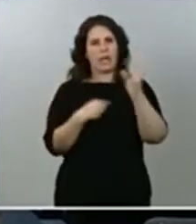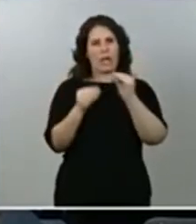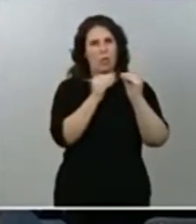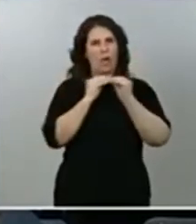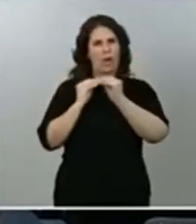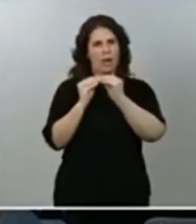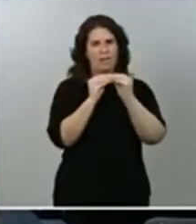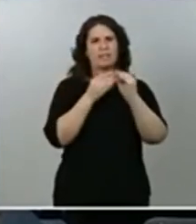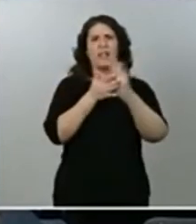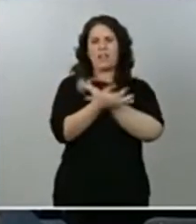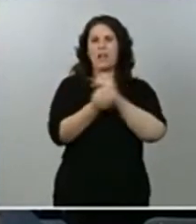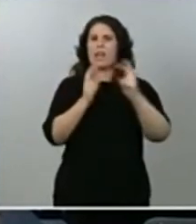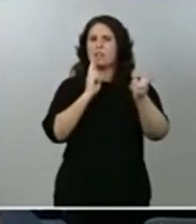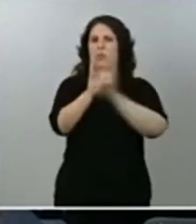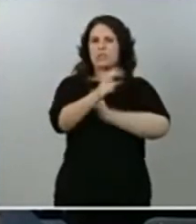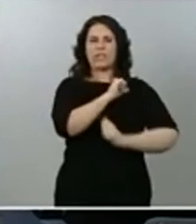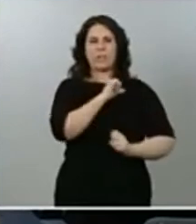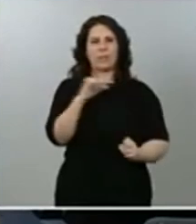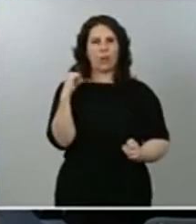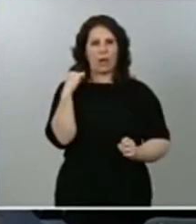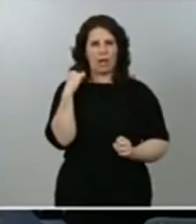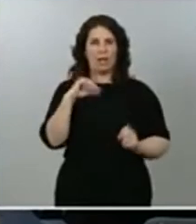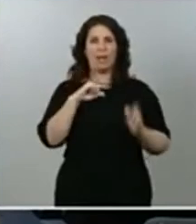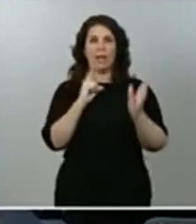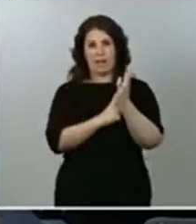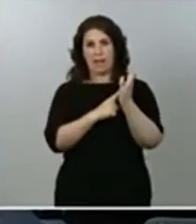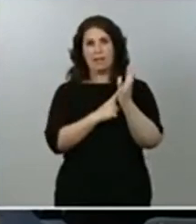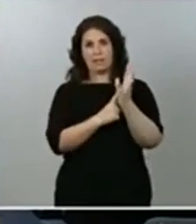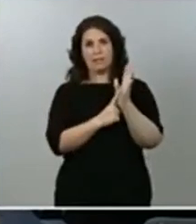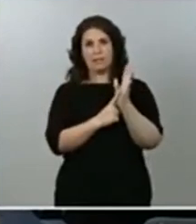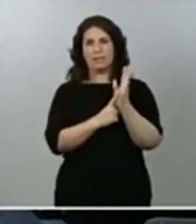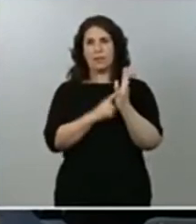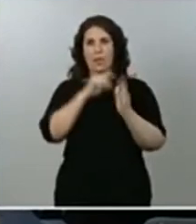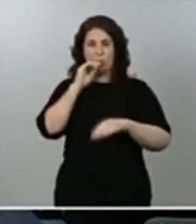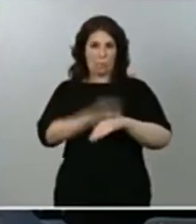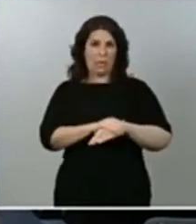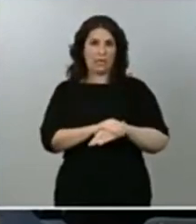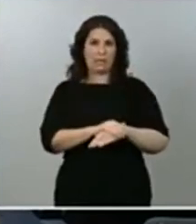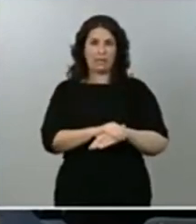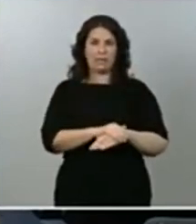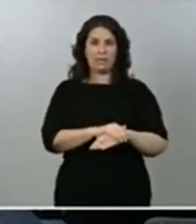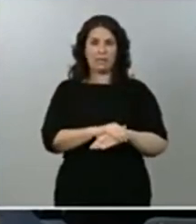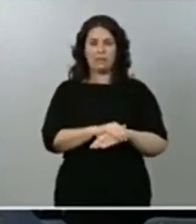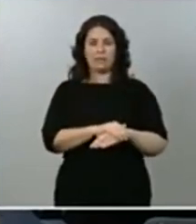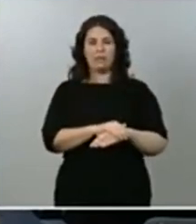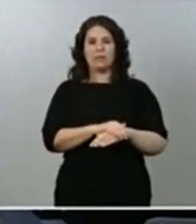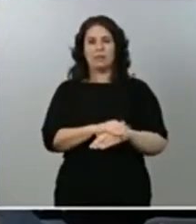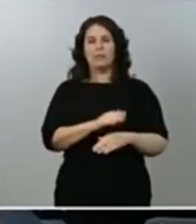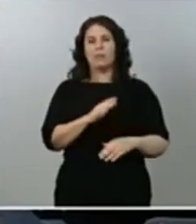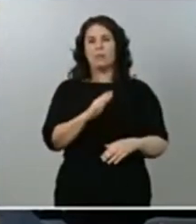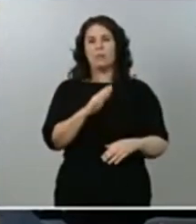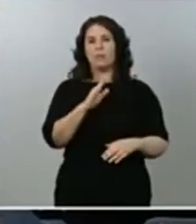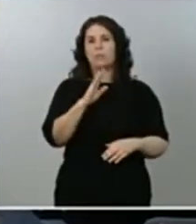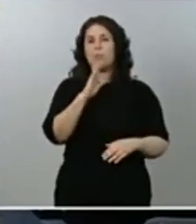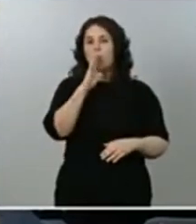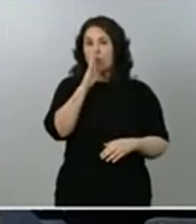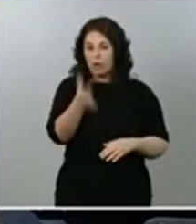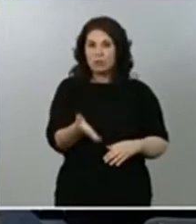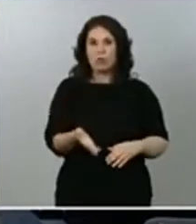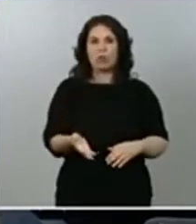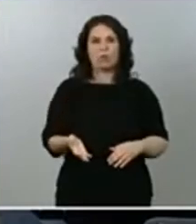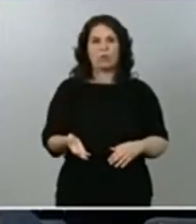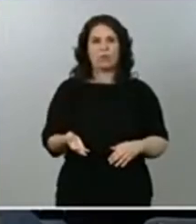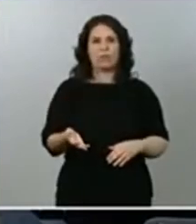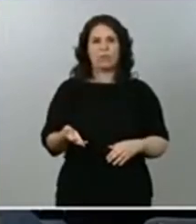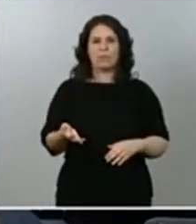individual ante la ley. Y, por otra parte, por supuesto, agradecemos cualquier actividad, cualquier impulso